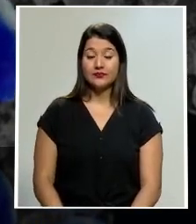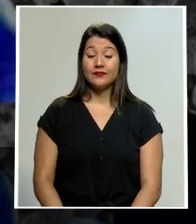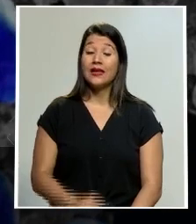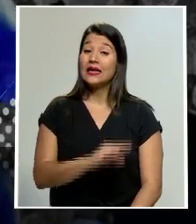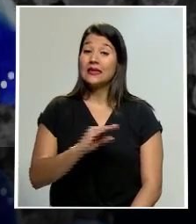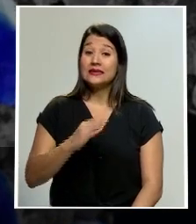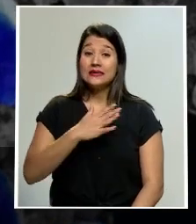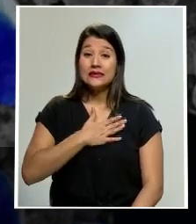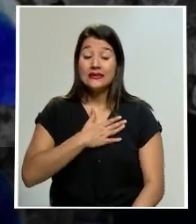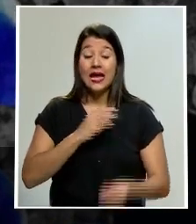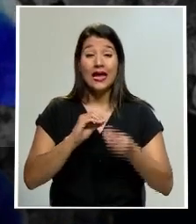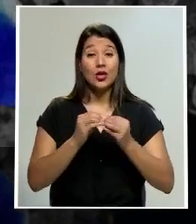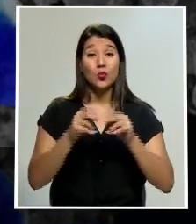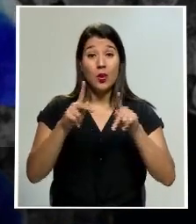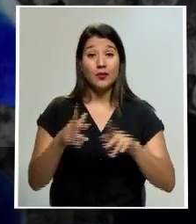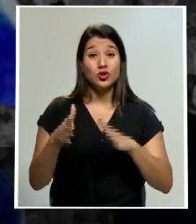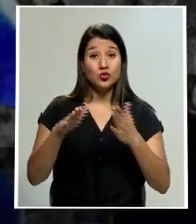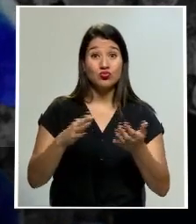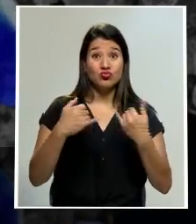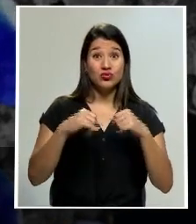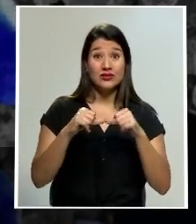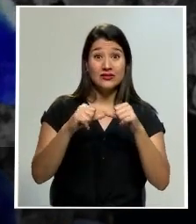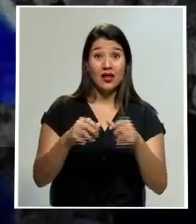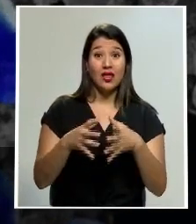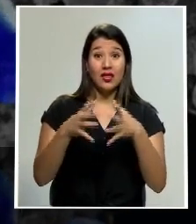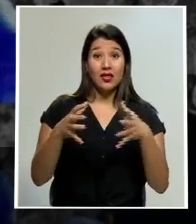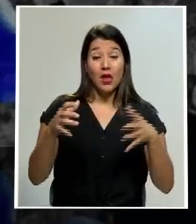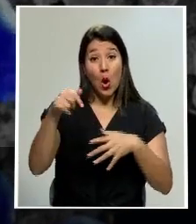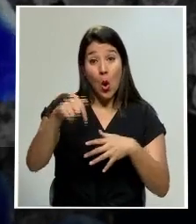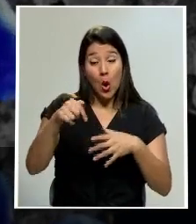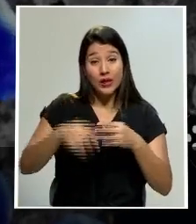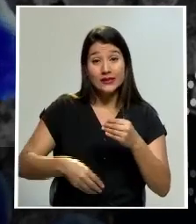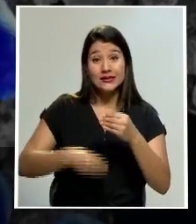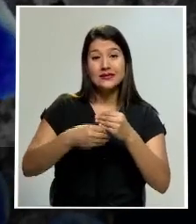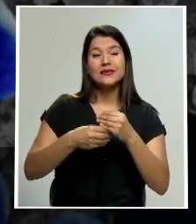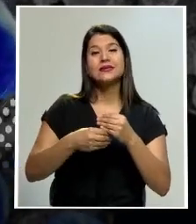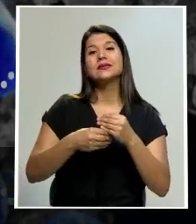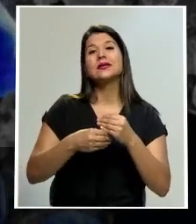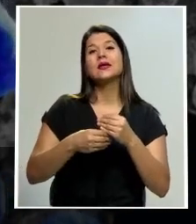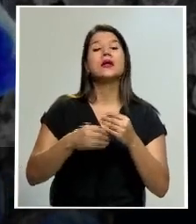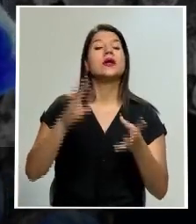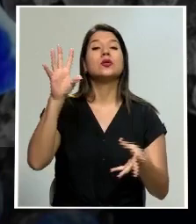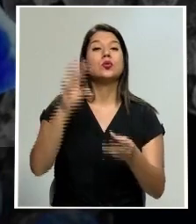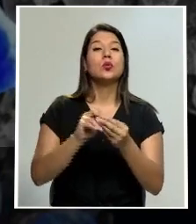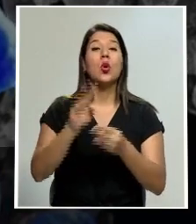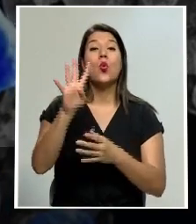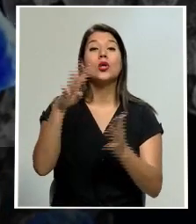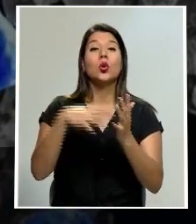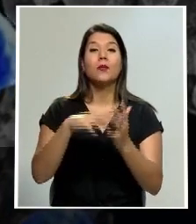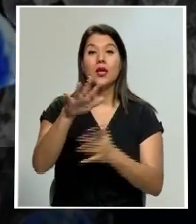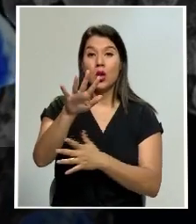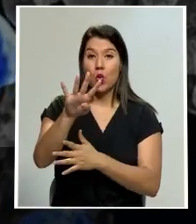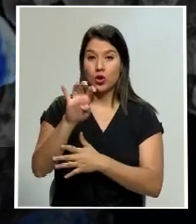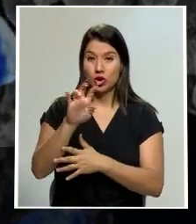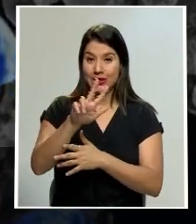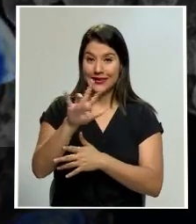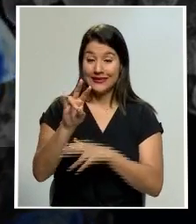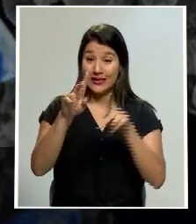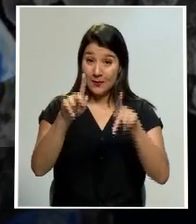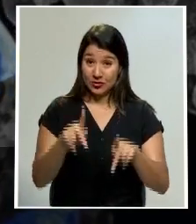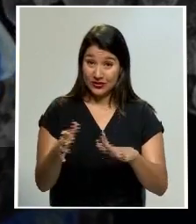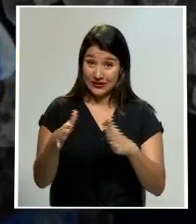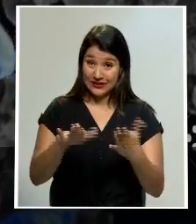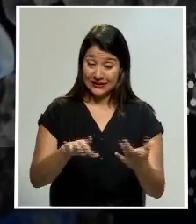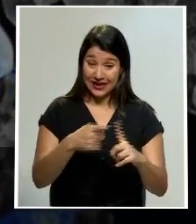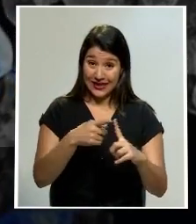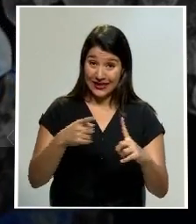lamentablemente la cifra de fallecidos sigue en aumento para hoy se registra un total de 4.437 personas que han fallecido